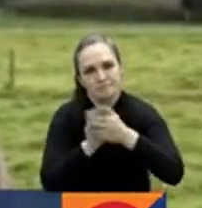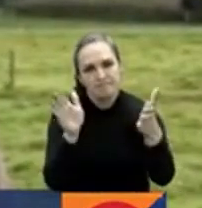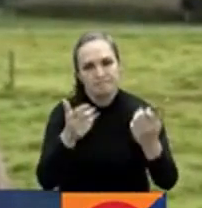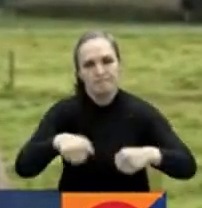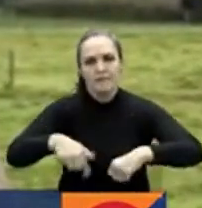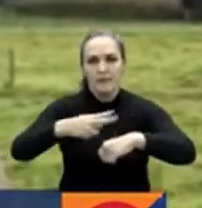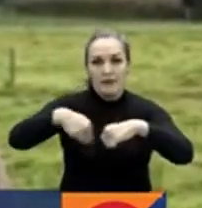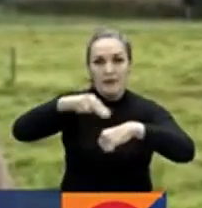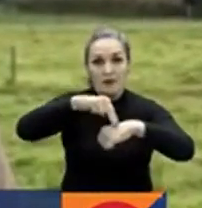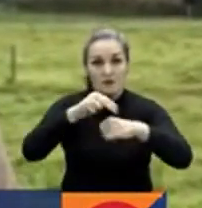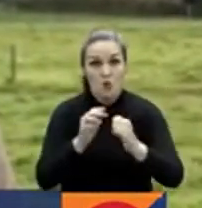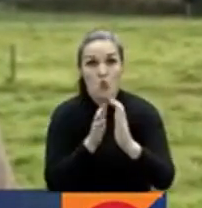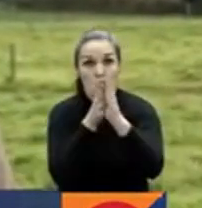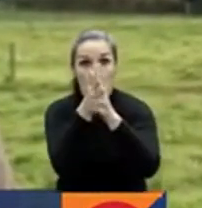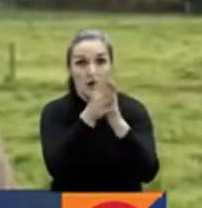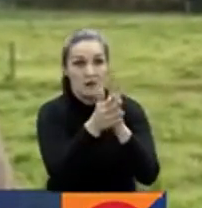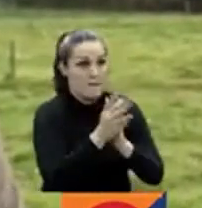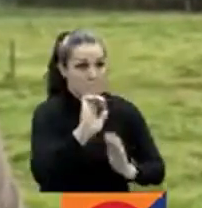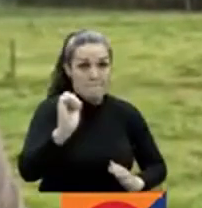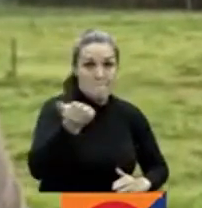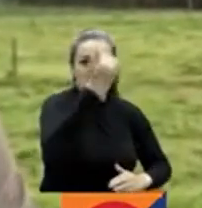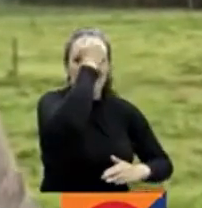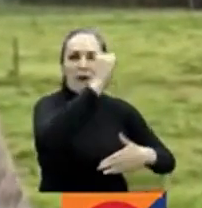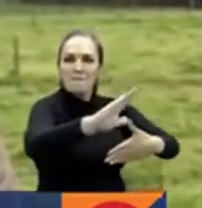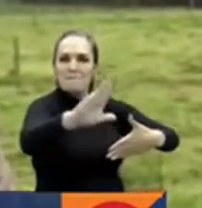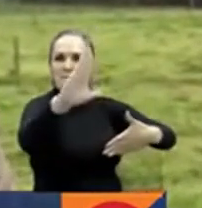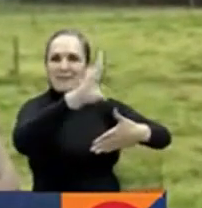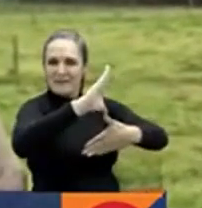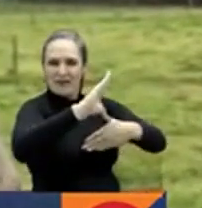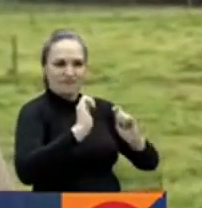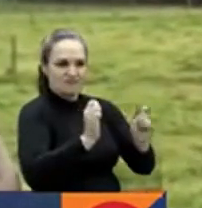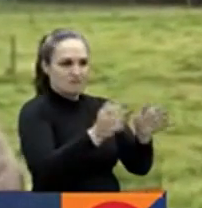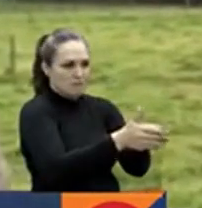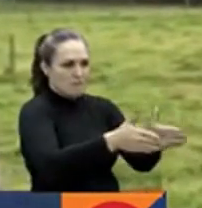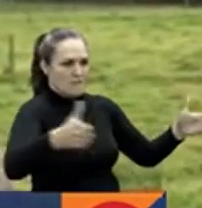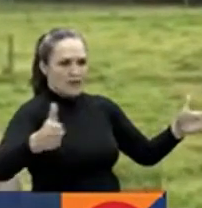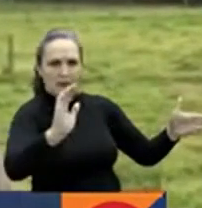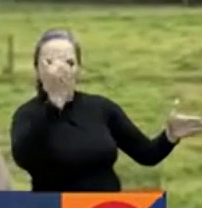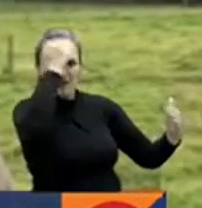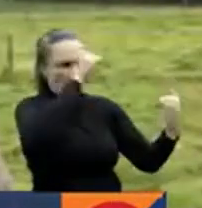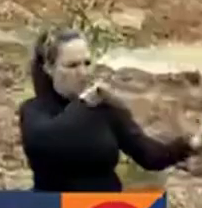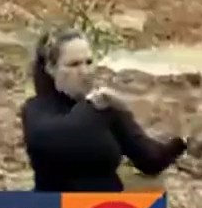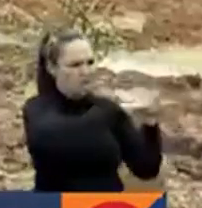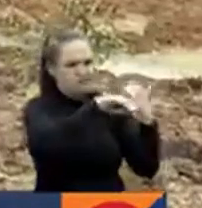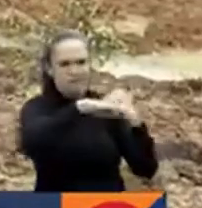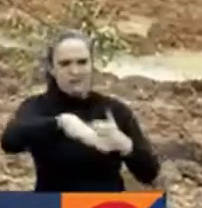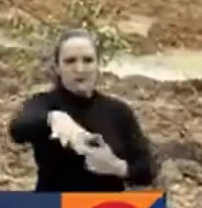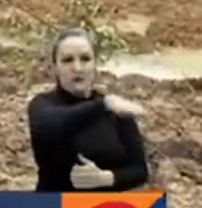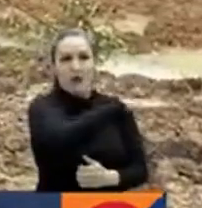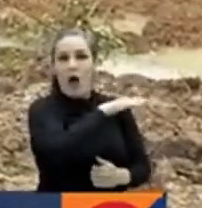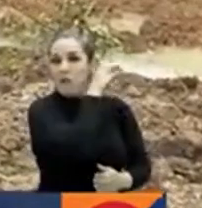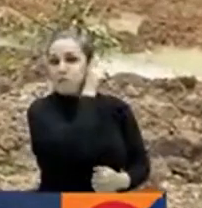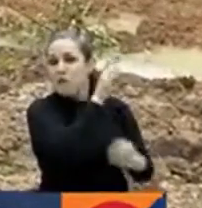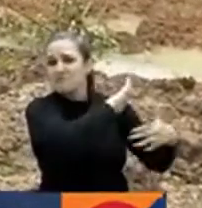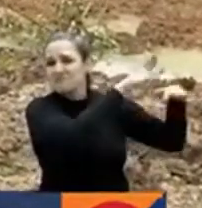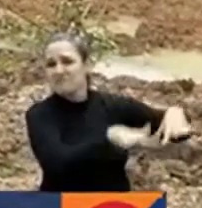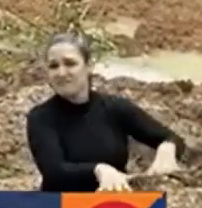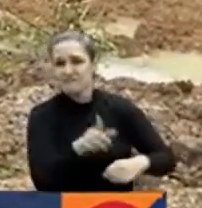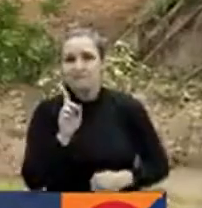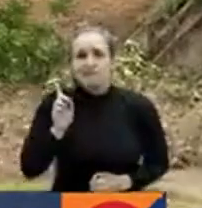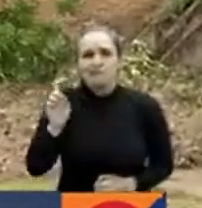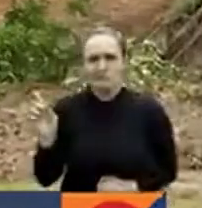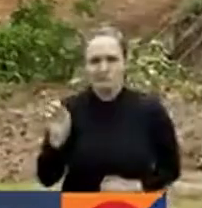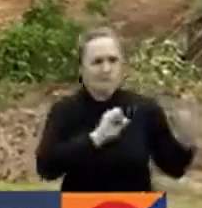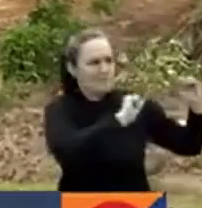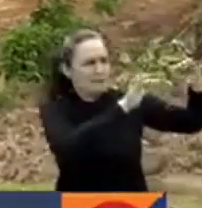contamos que la vía Panamericana que comunica este departamento con el resto del país aún se encuentra bloqueada debido al gigantesco